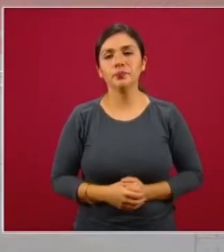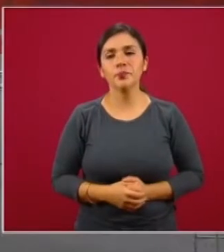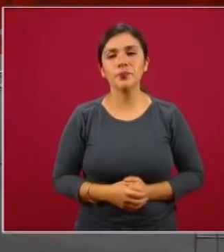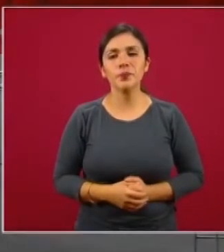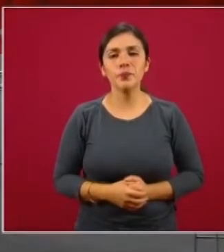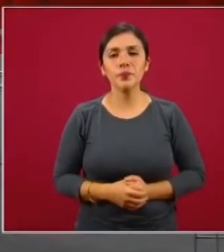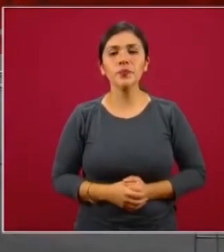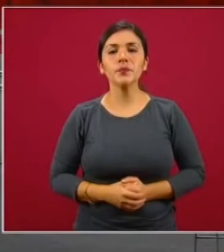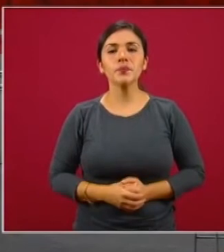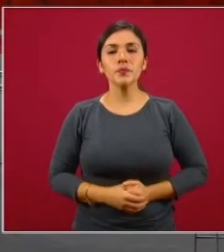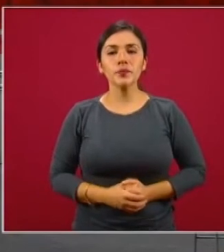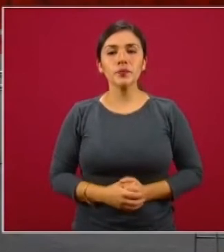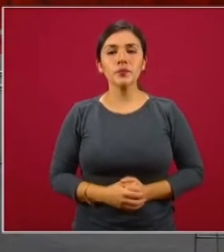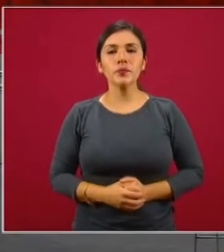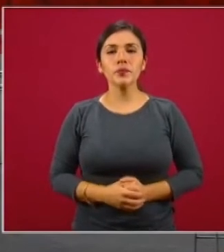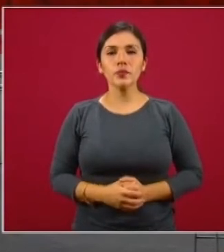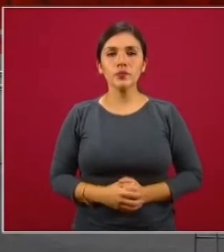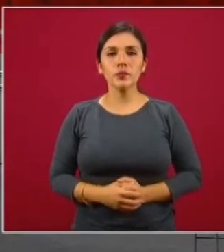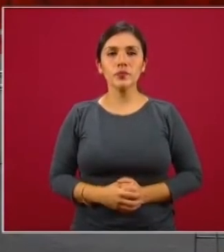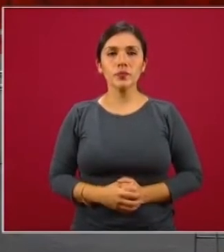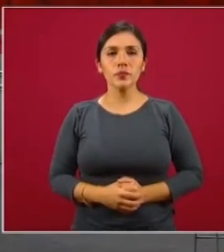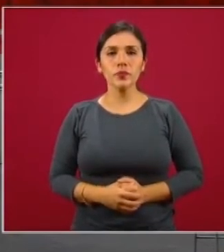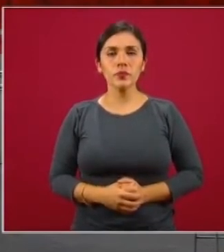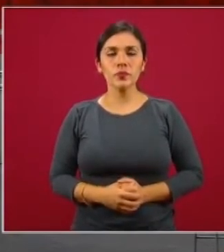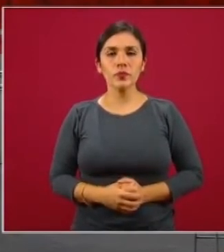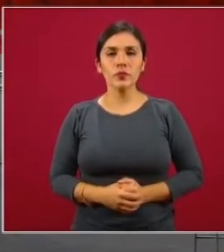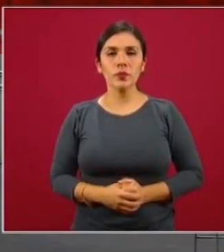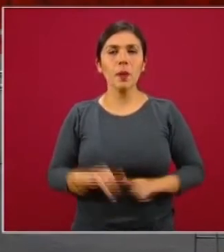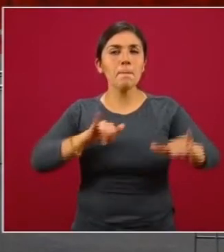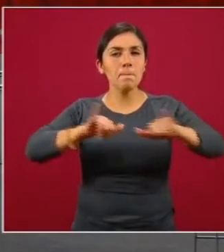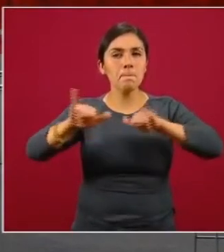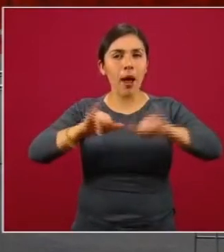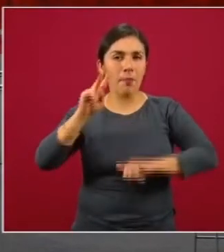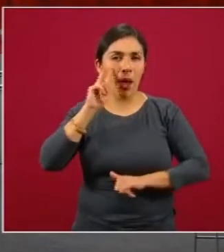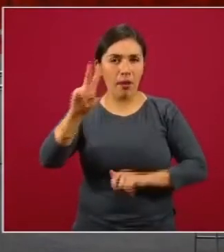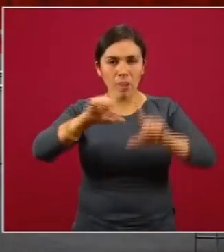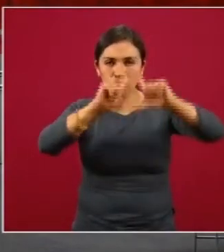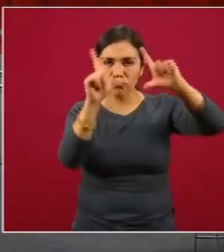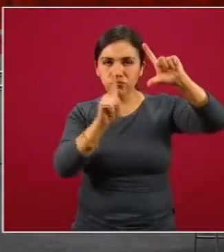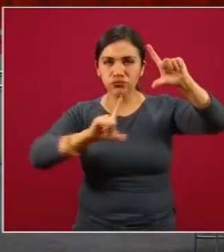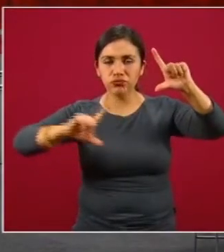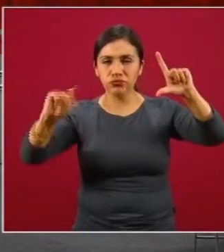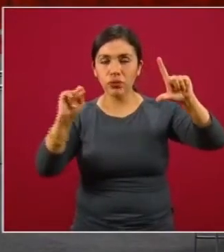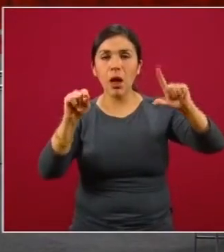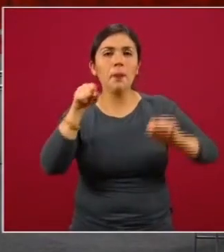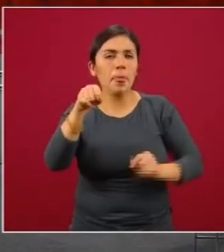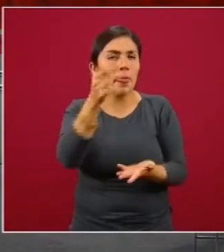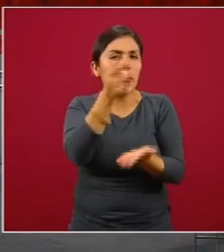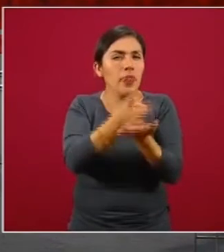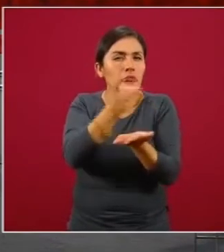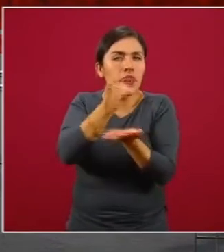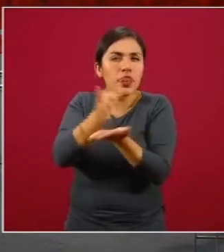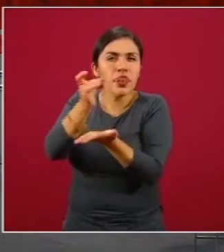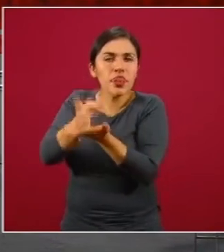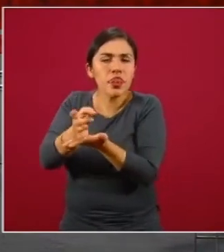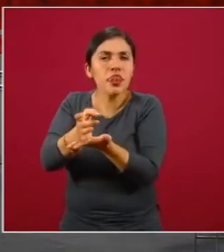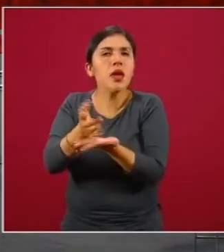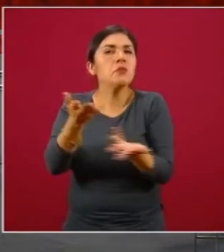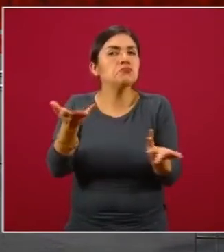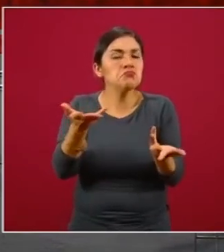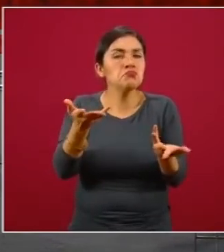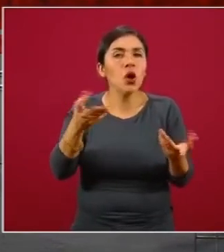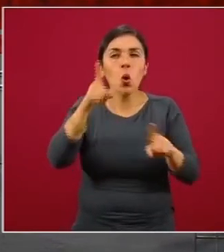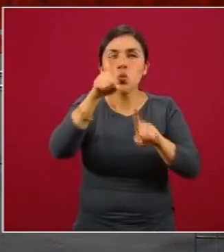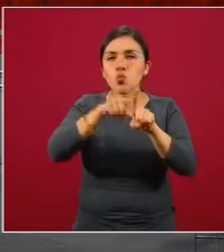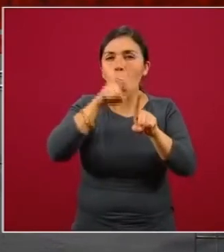la siguiente diapositiva, por favor. Aquí tenemos nuestro mapa nacional, en donde identificamos en una escala